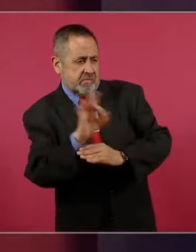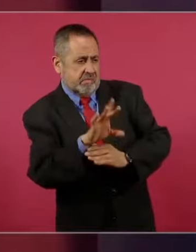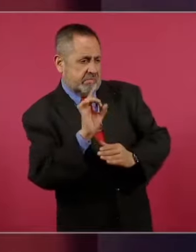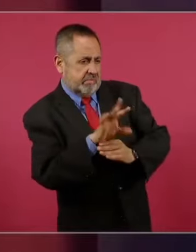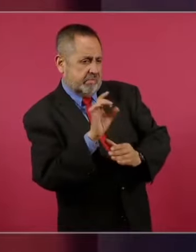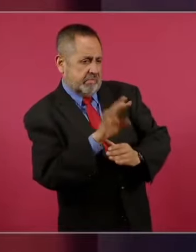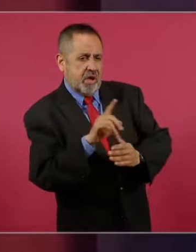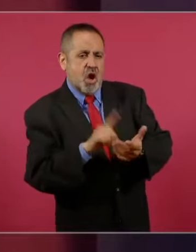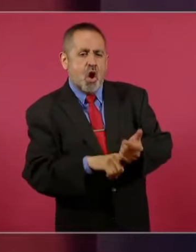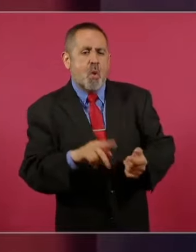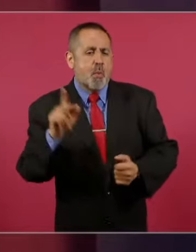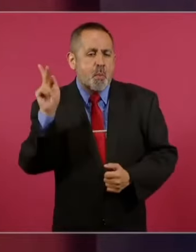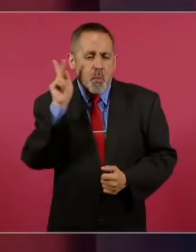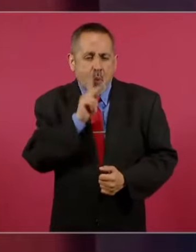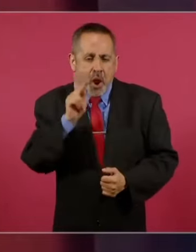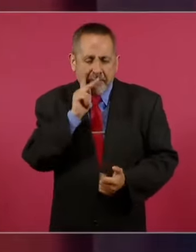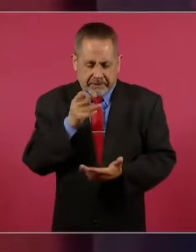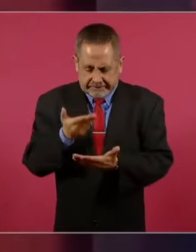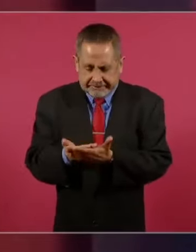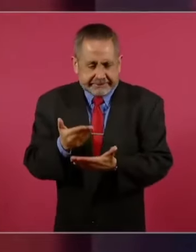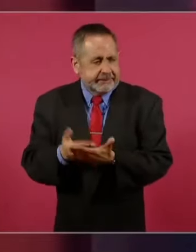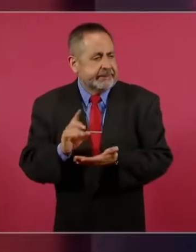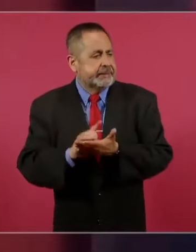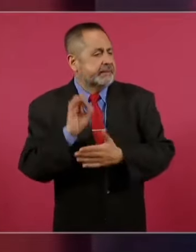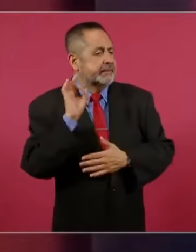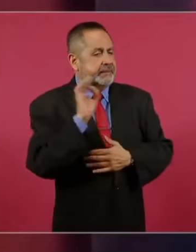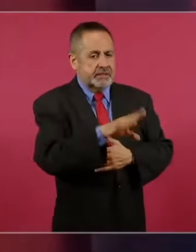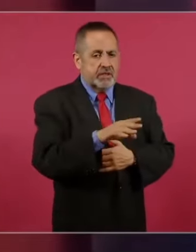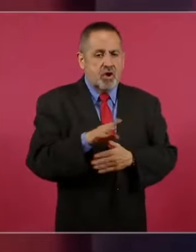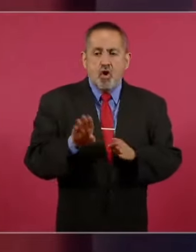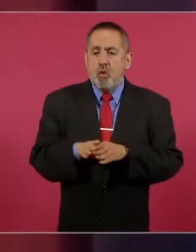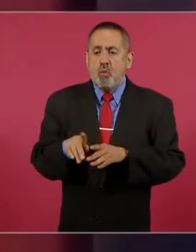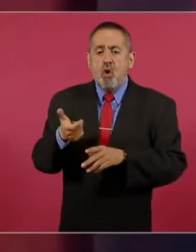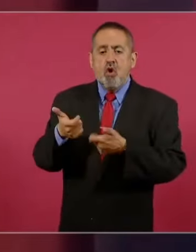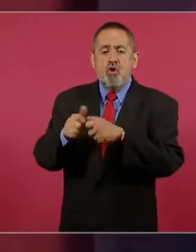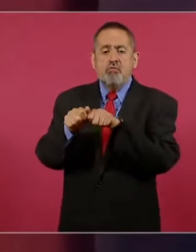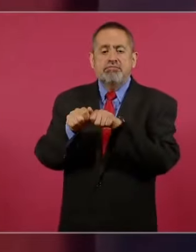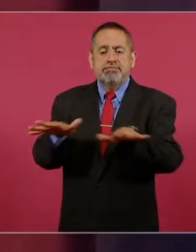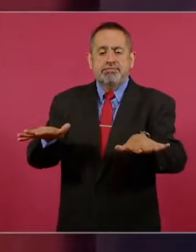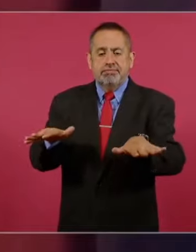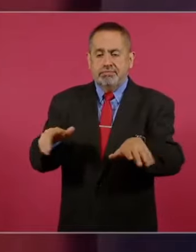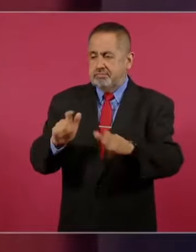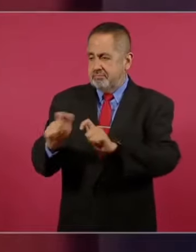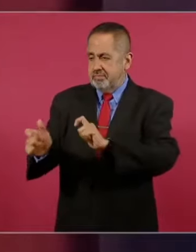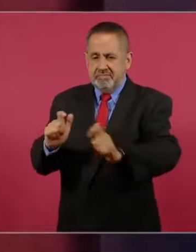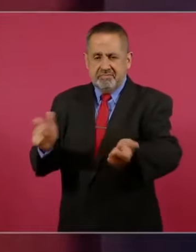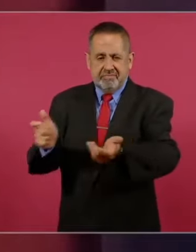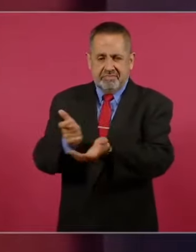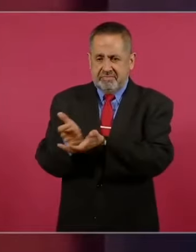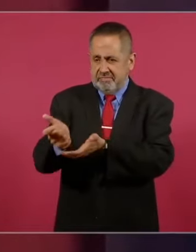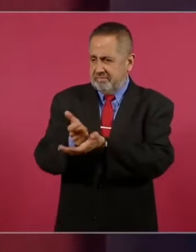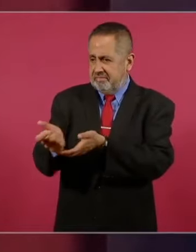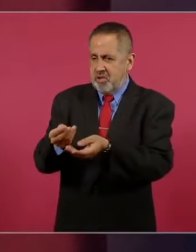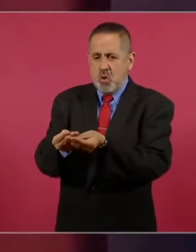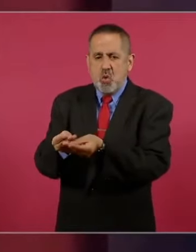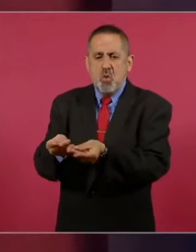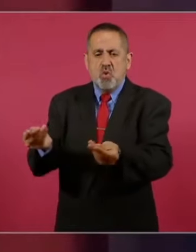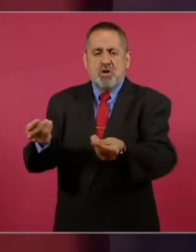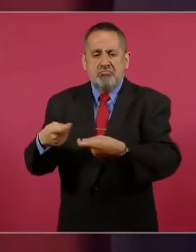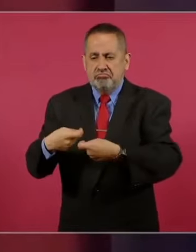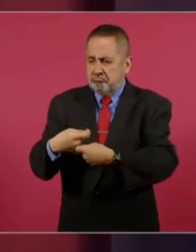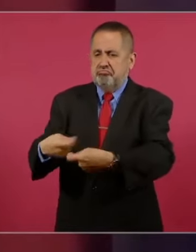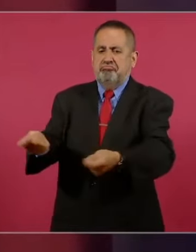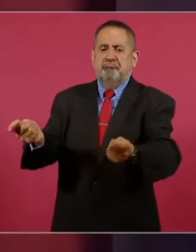de la dispersión de los fondos, del